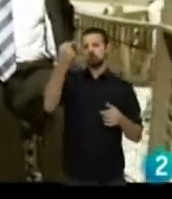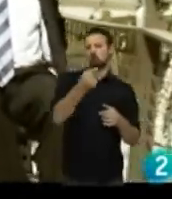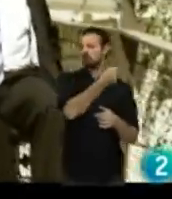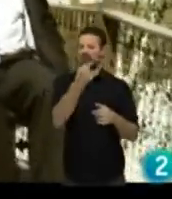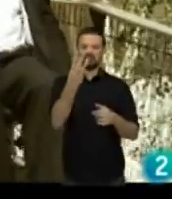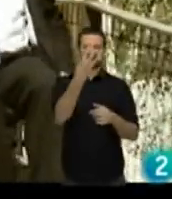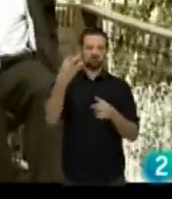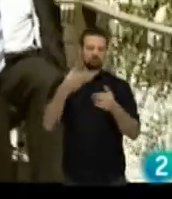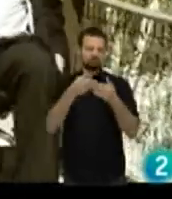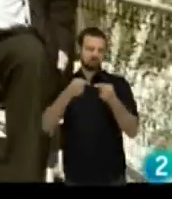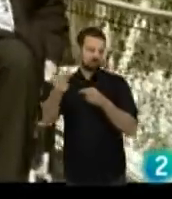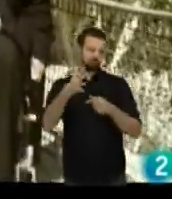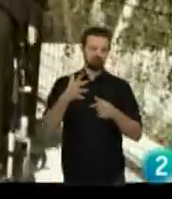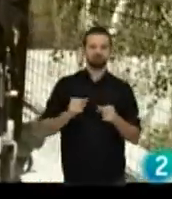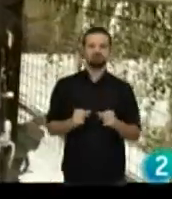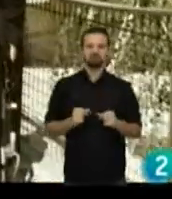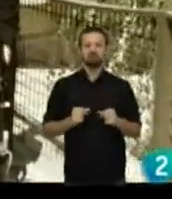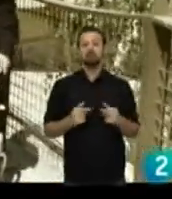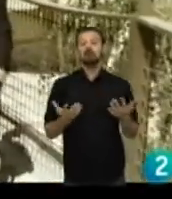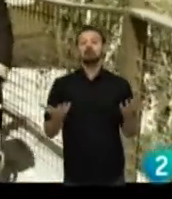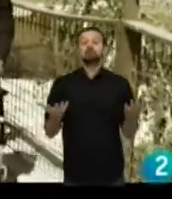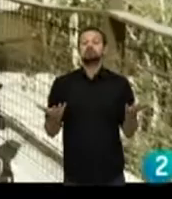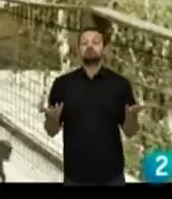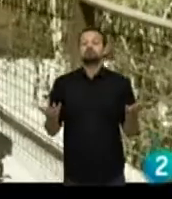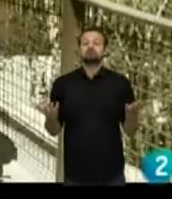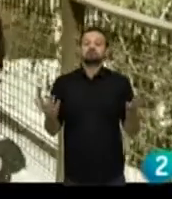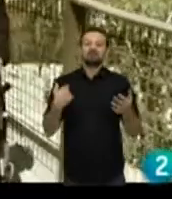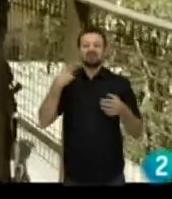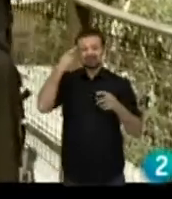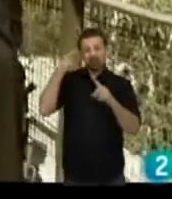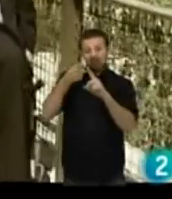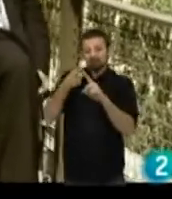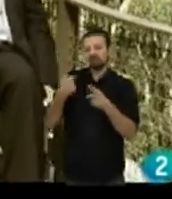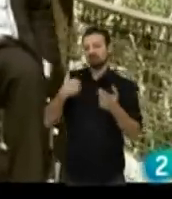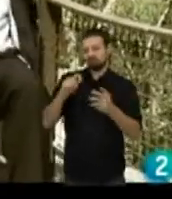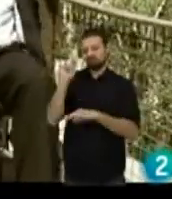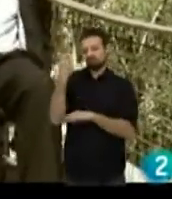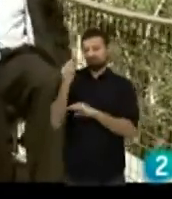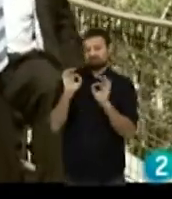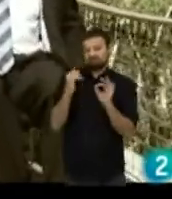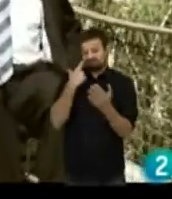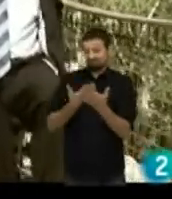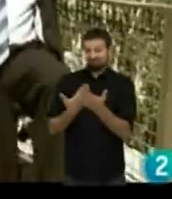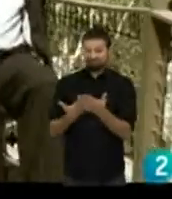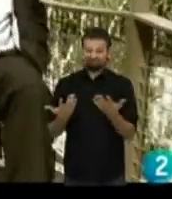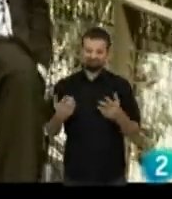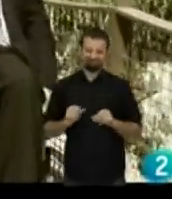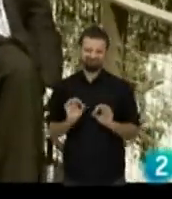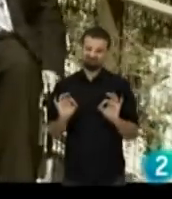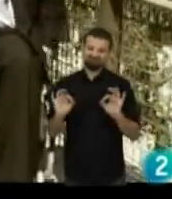pues unos 300 metros. Pero bueno, sí, a ver, el efecto que nosotros queríamos lograr yo creo que se ha logrado